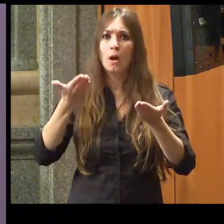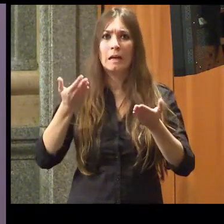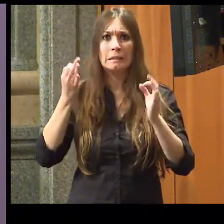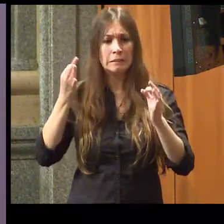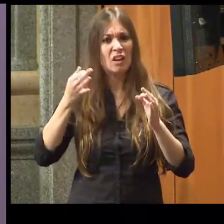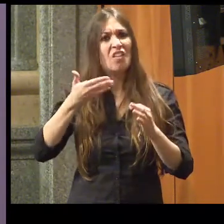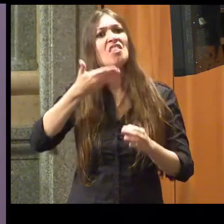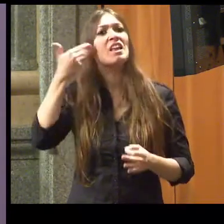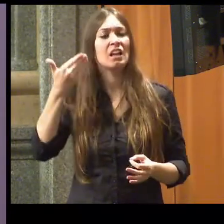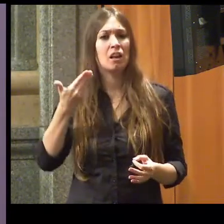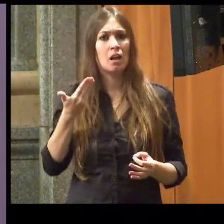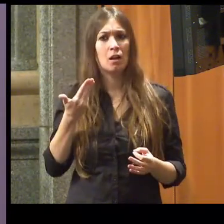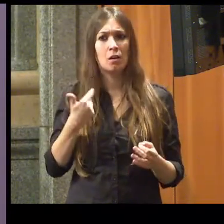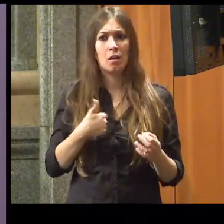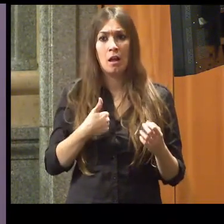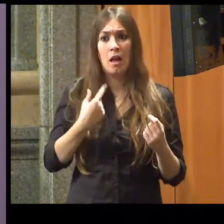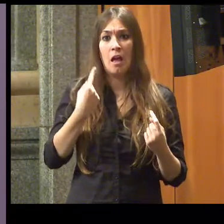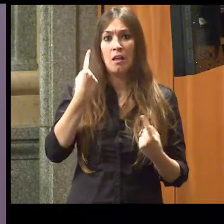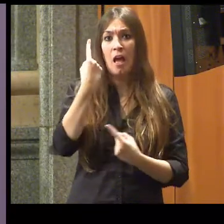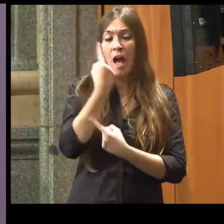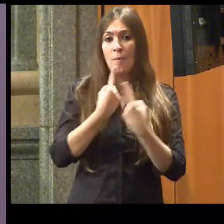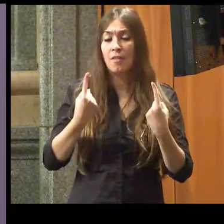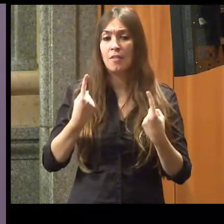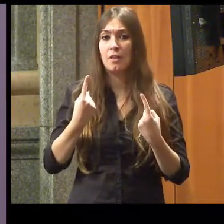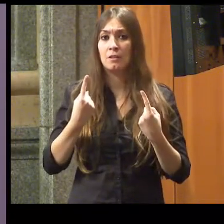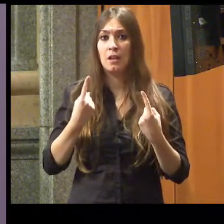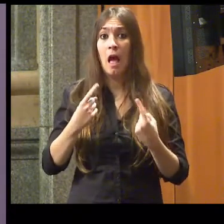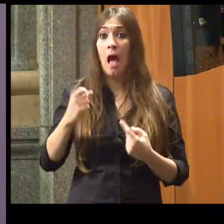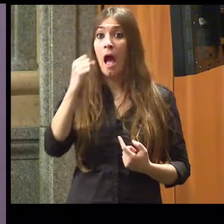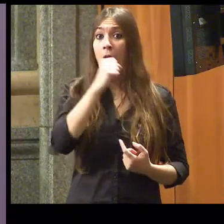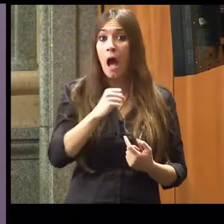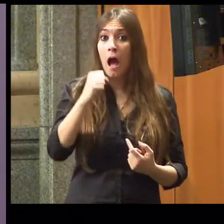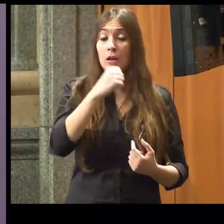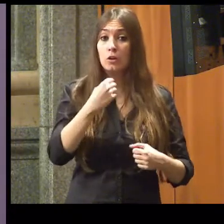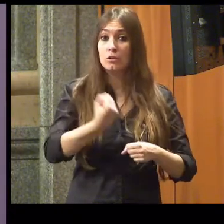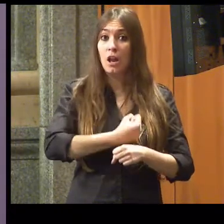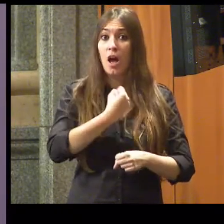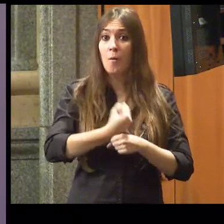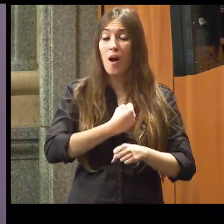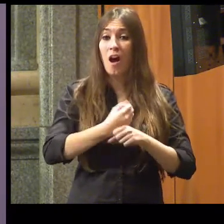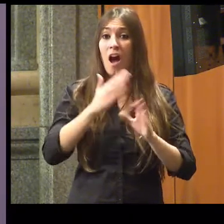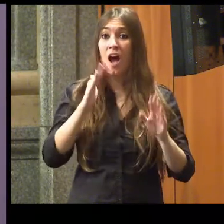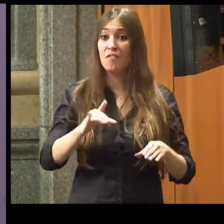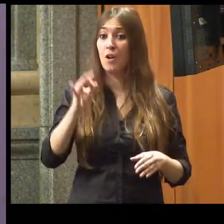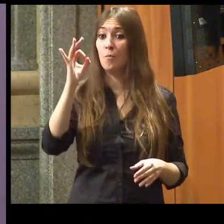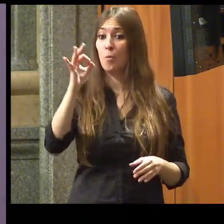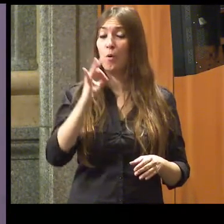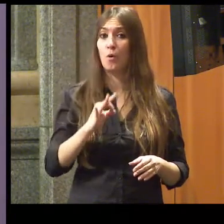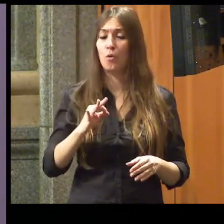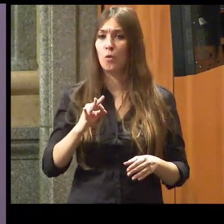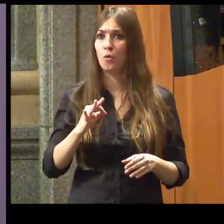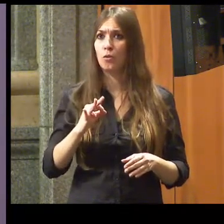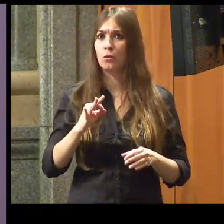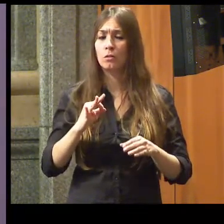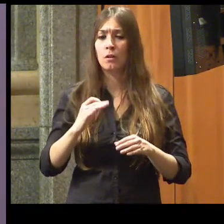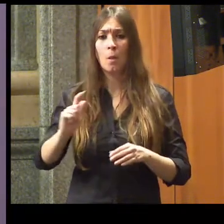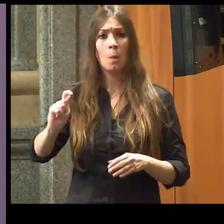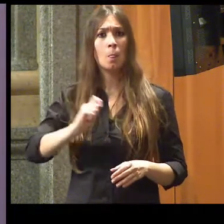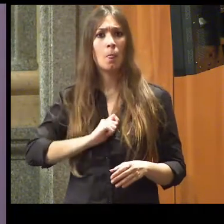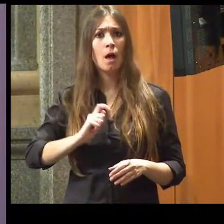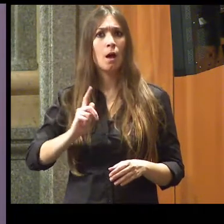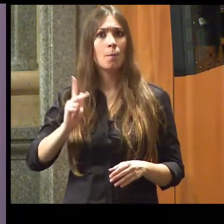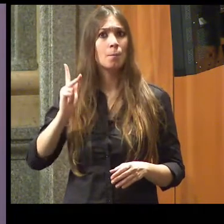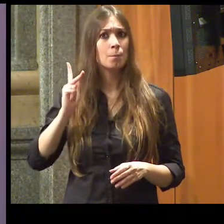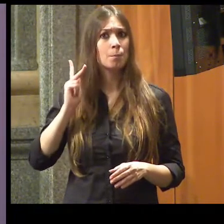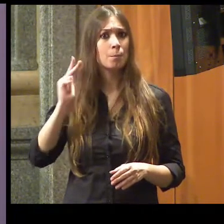a veces en número de años trabajando no es superior para conseguir una